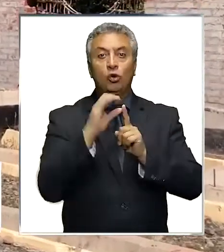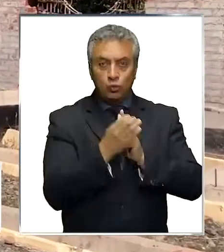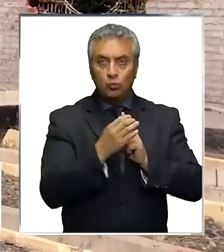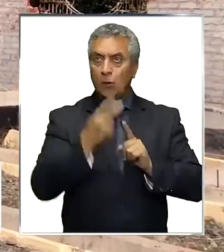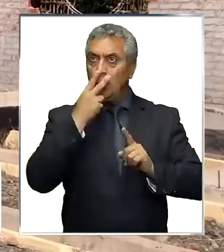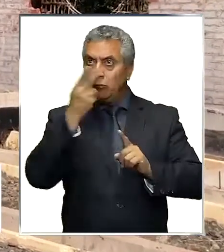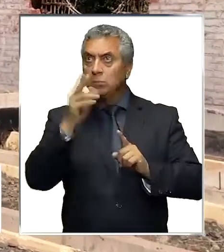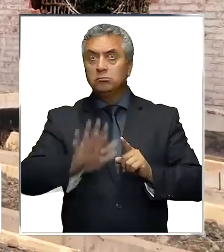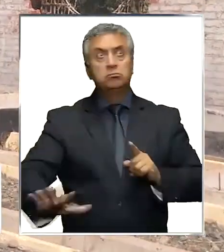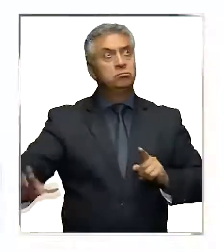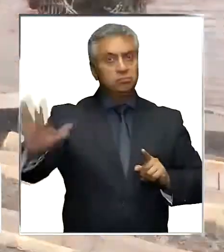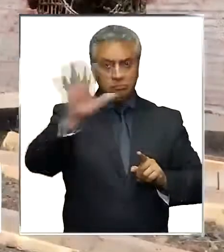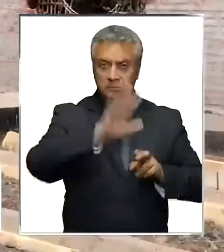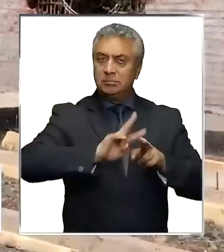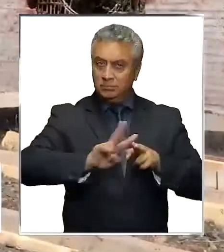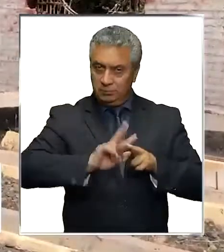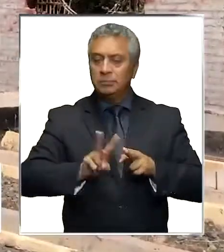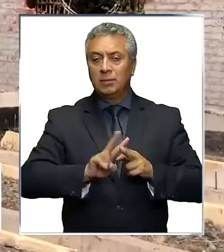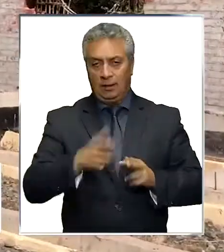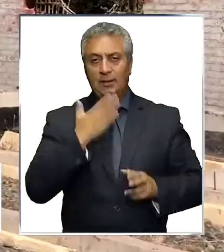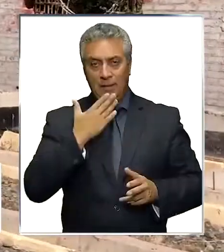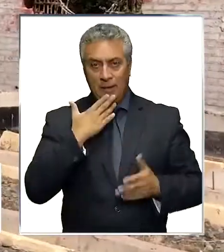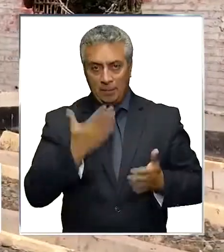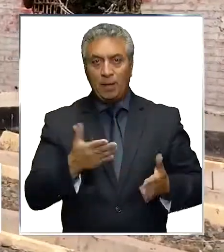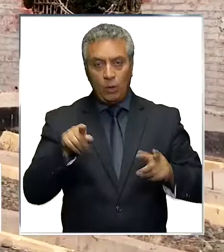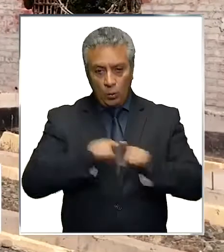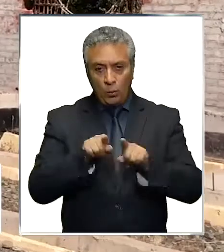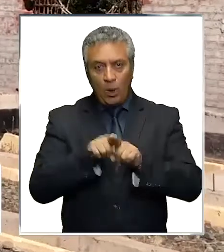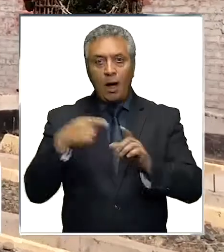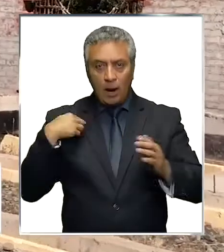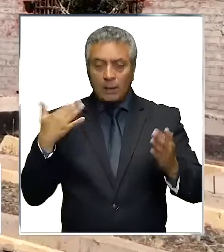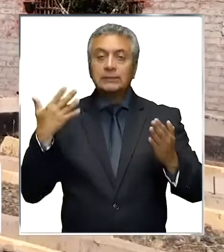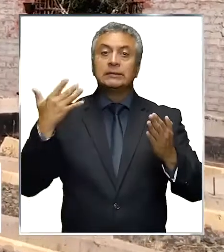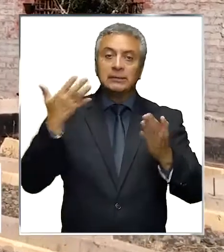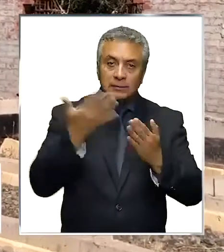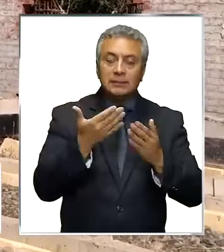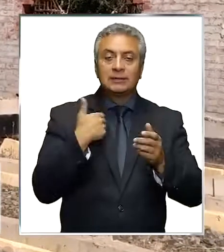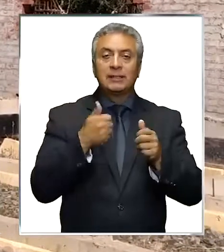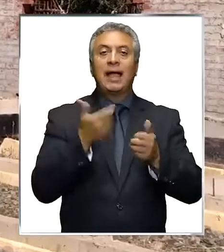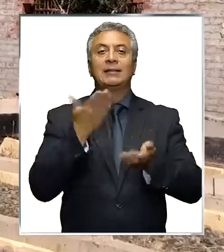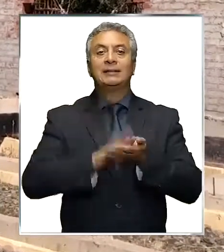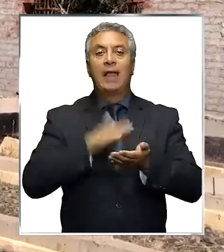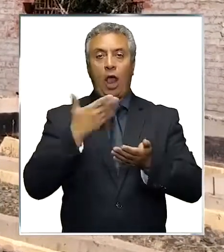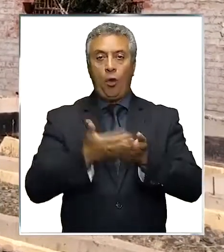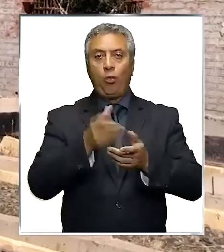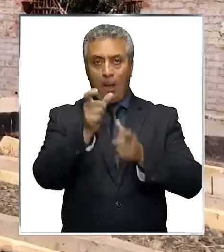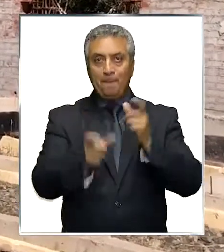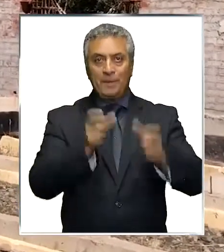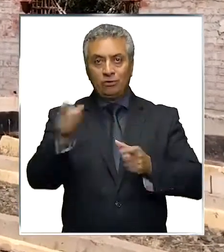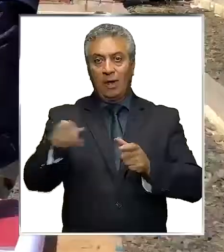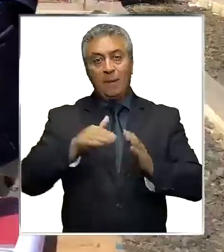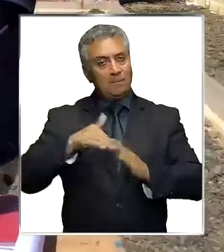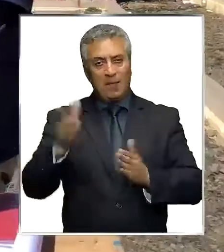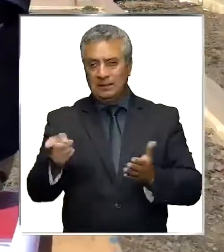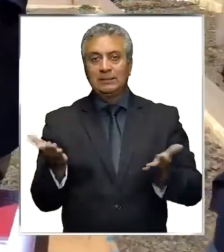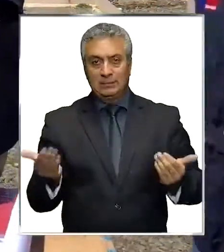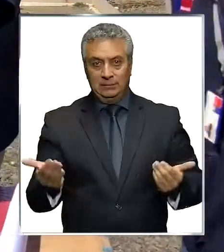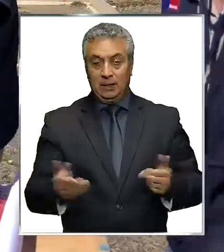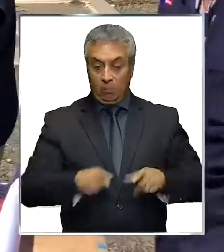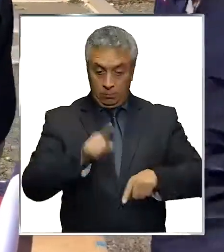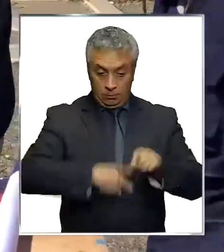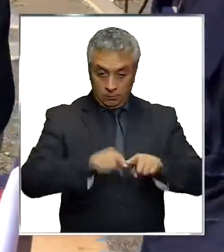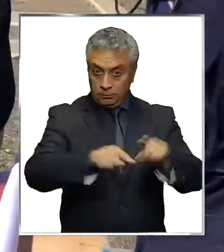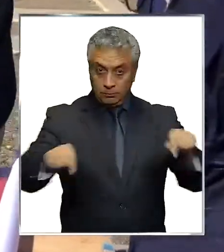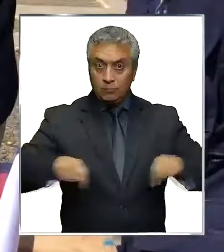se ve en el diseño, siempre estamos acercando la salud a las personas, a las personas que más lo necesitan. Con la